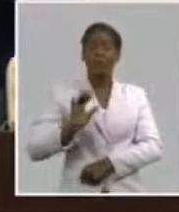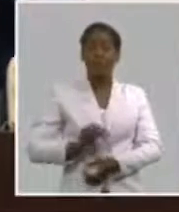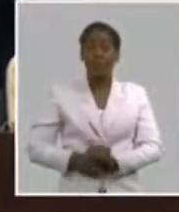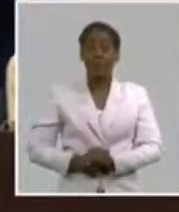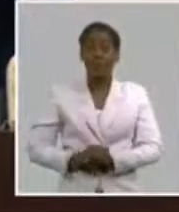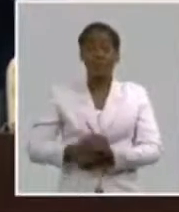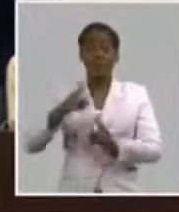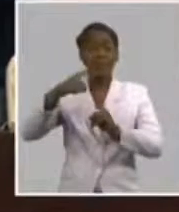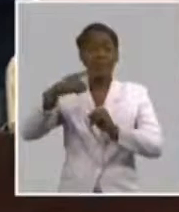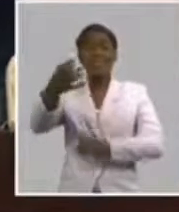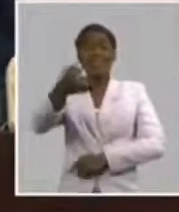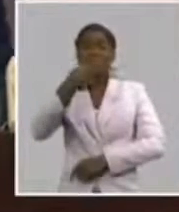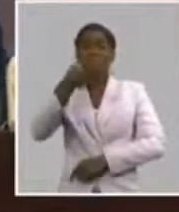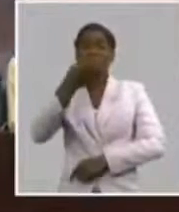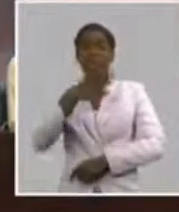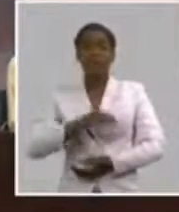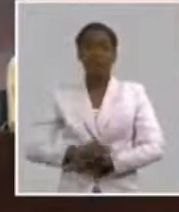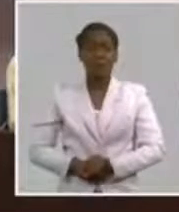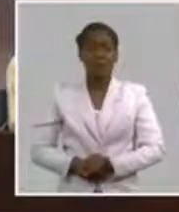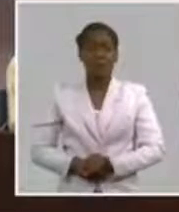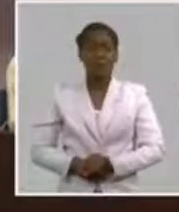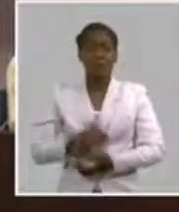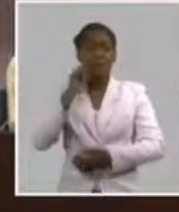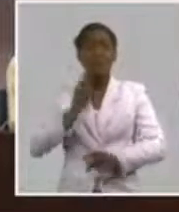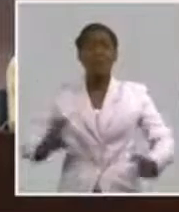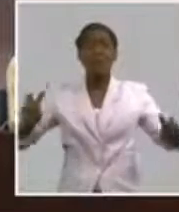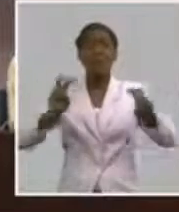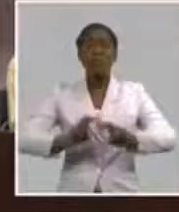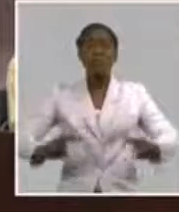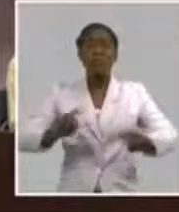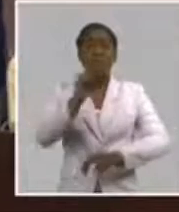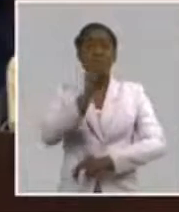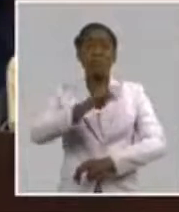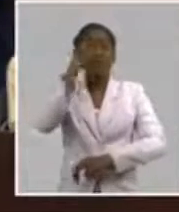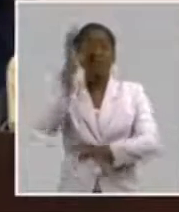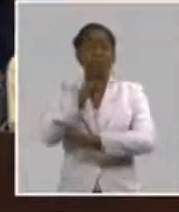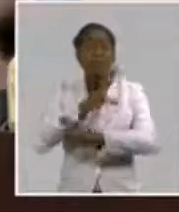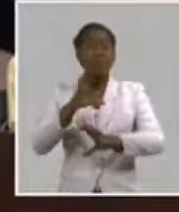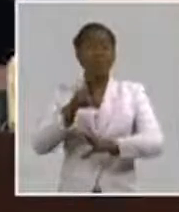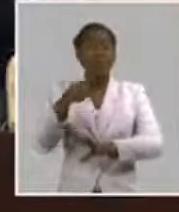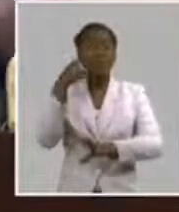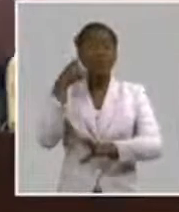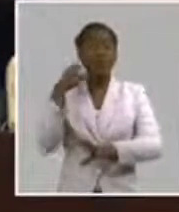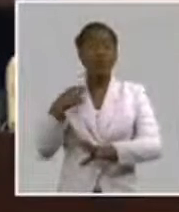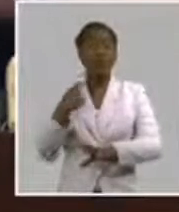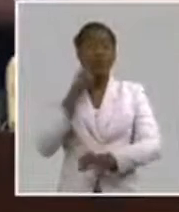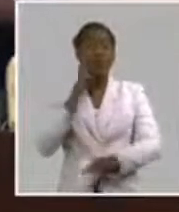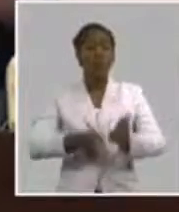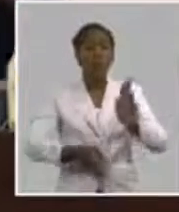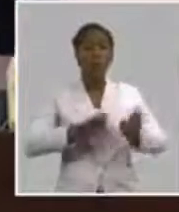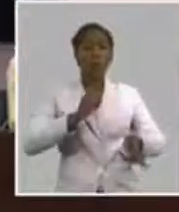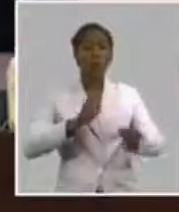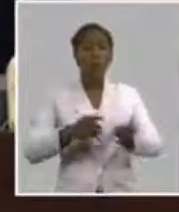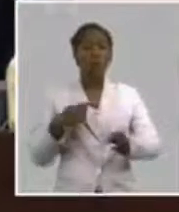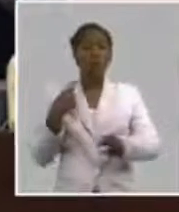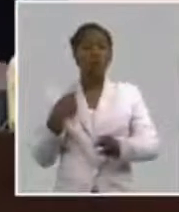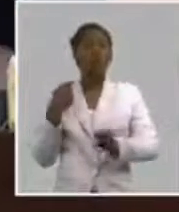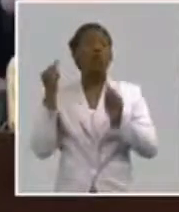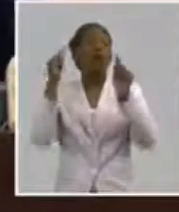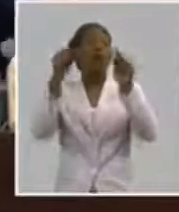las más de 800 investigaciones que se han hecho, es lo que le ha dado la verdadera robustez. sea, todo eso combinado, pero es lo que ha dado